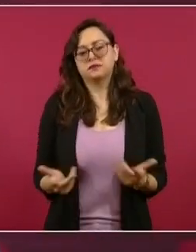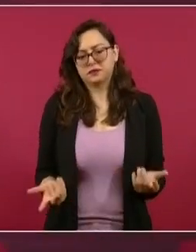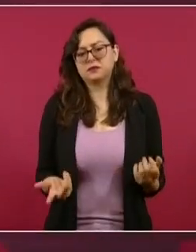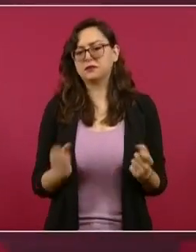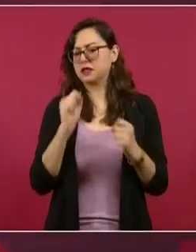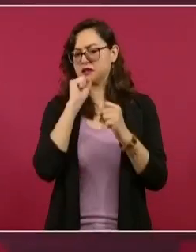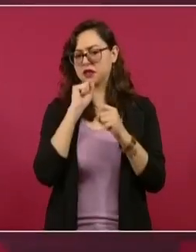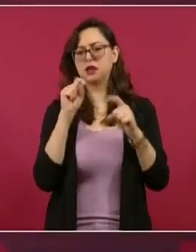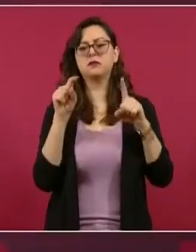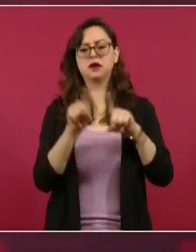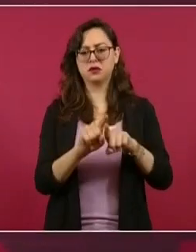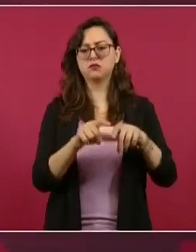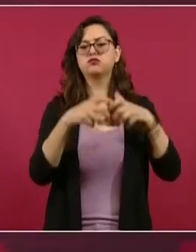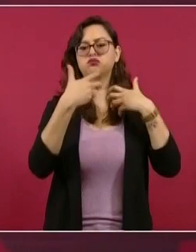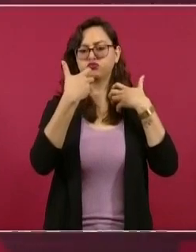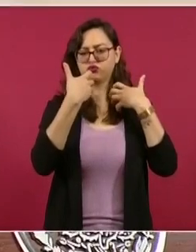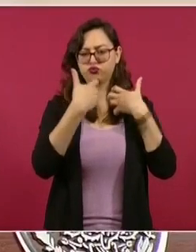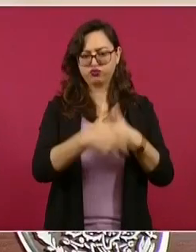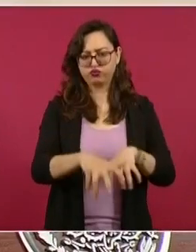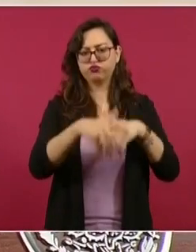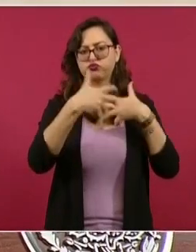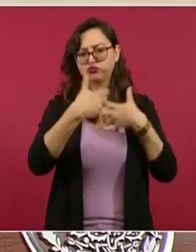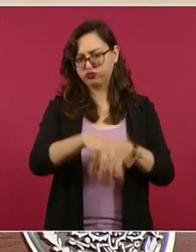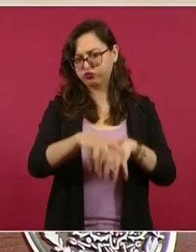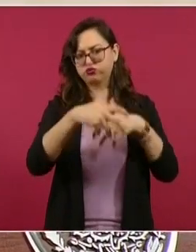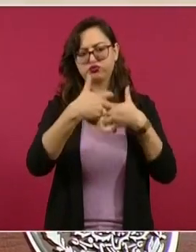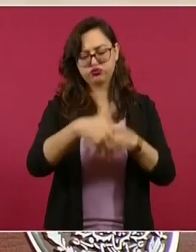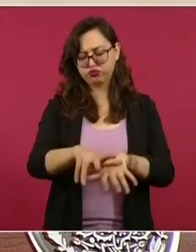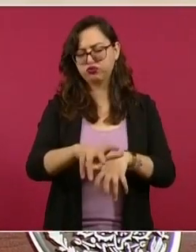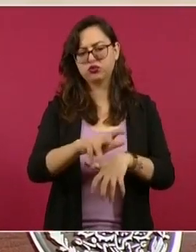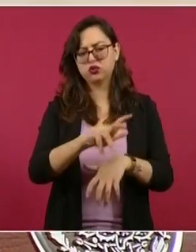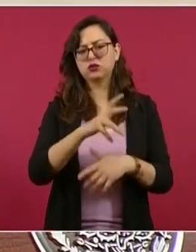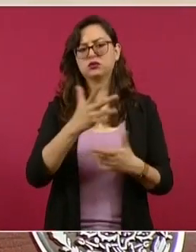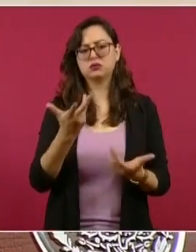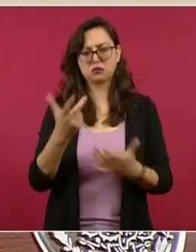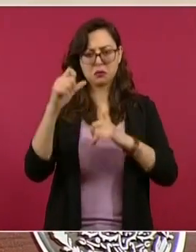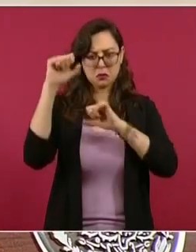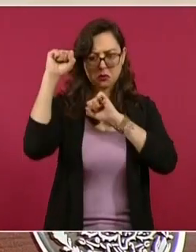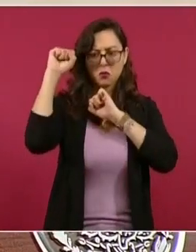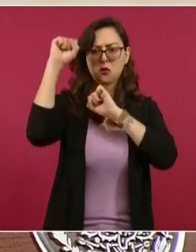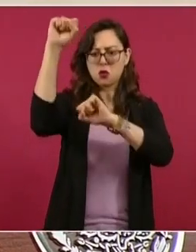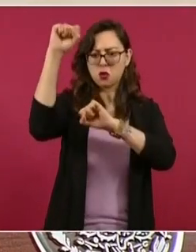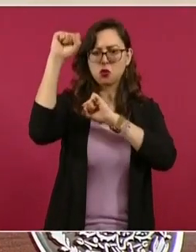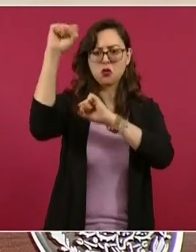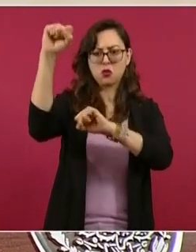de protestas